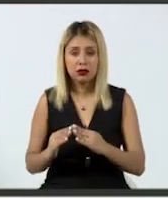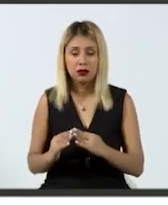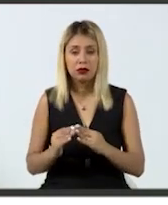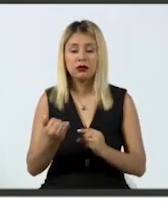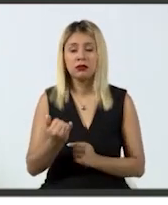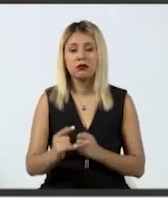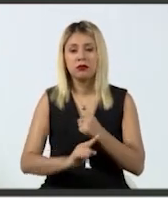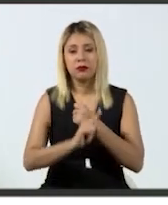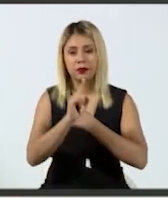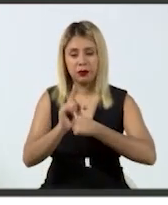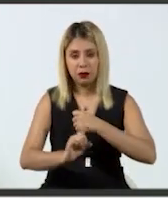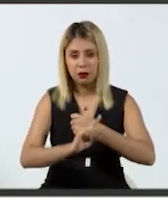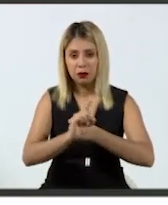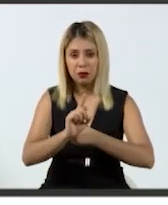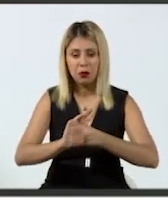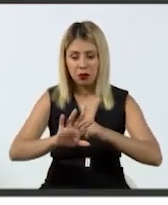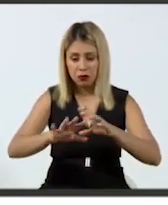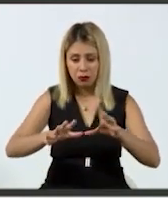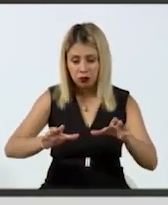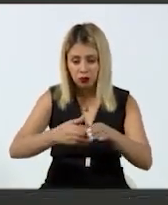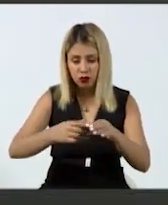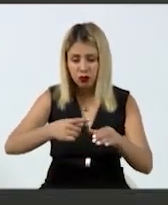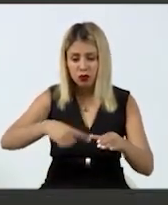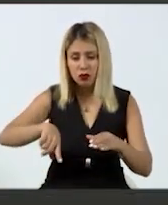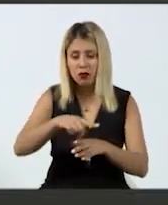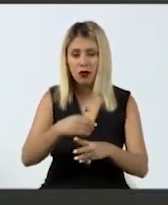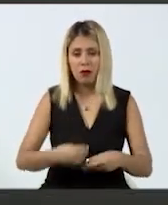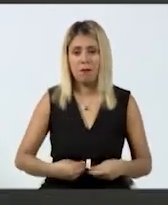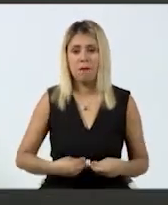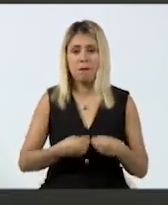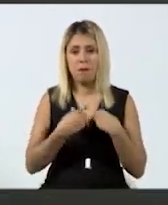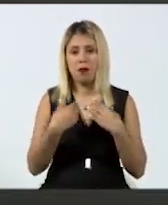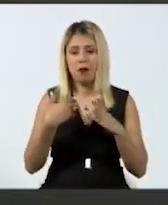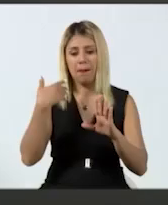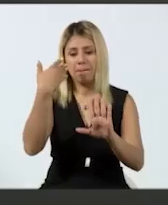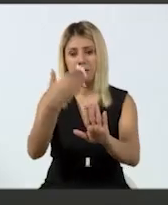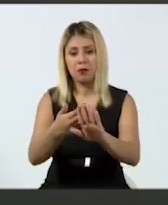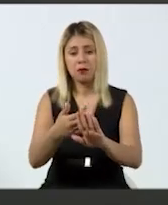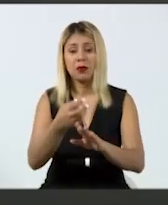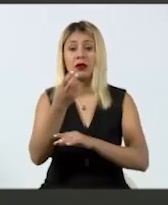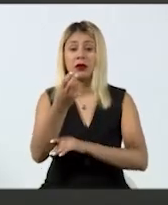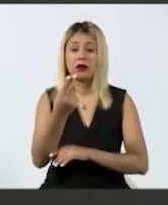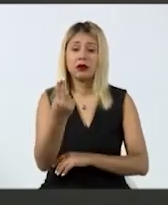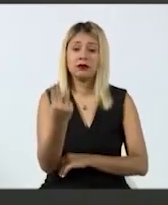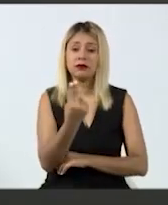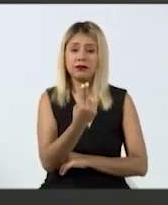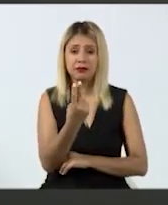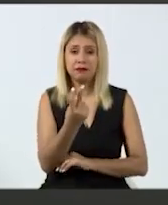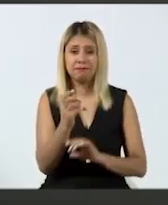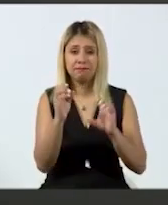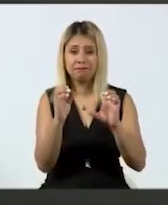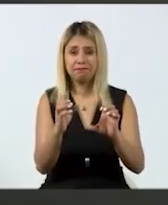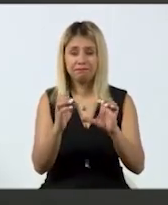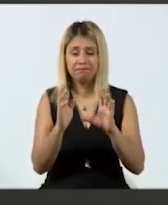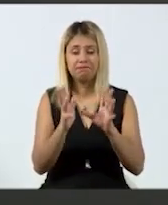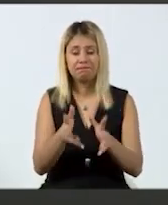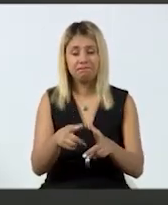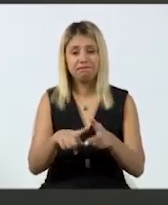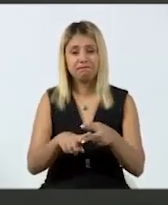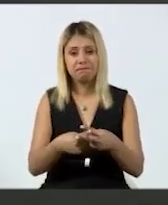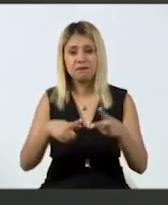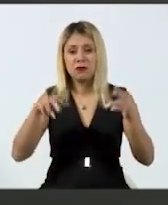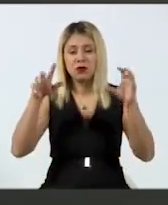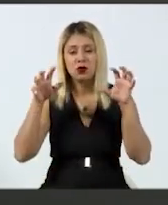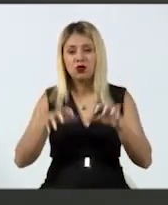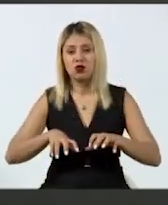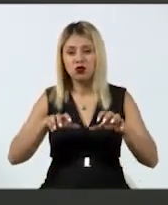el daño a la población, a la vida, es lo principal que tenemos que verificar. Vemos que ya empezaron las lluvias, empezó